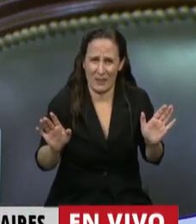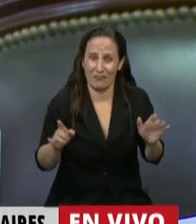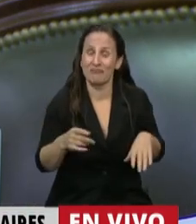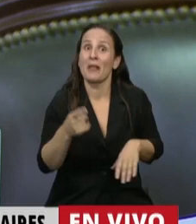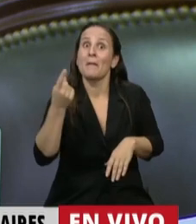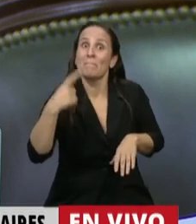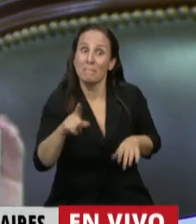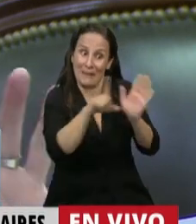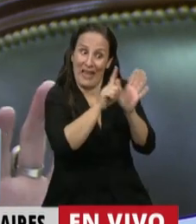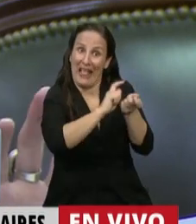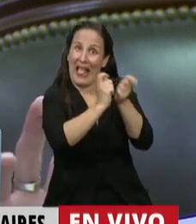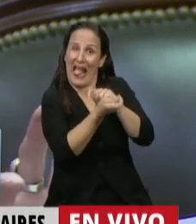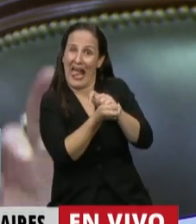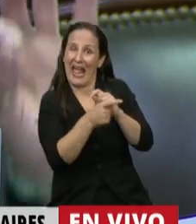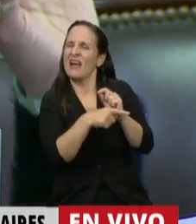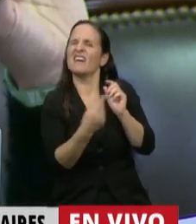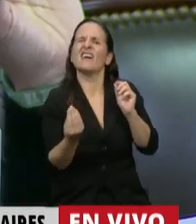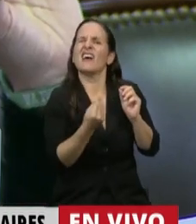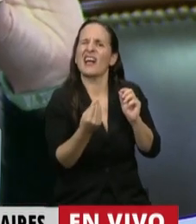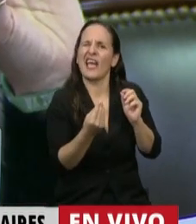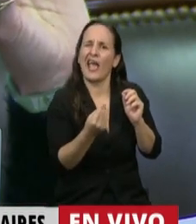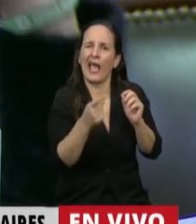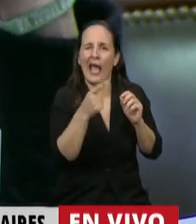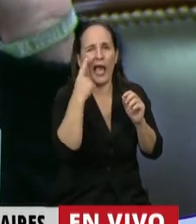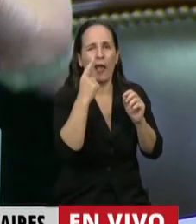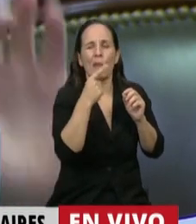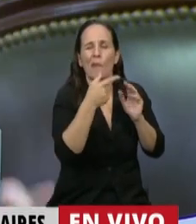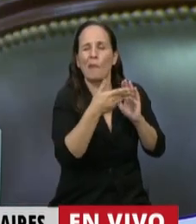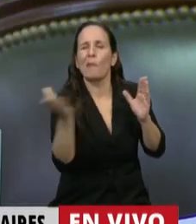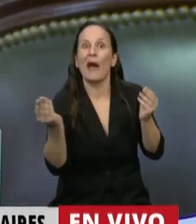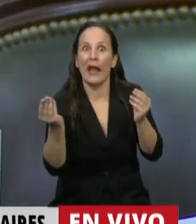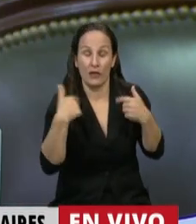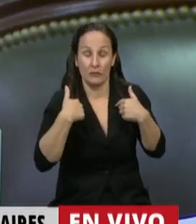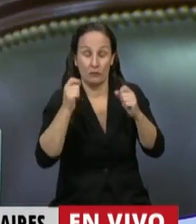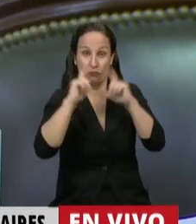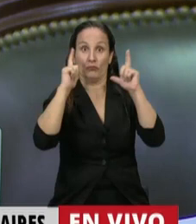modificación de esta ley es abrir una puerta tenebrosa, llamo la atención.